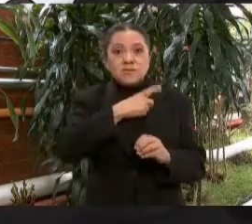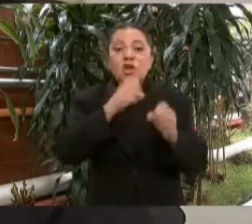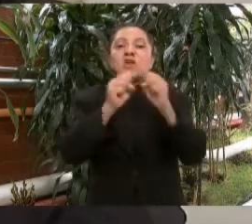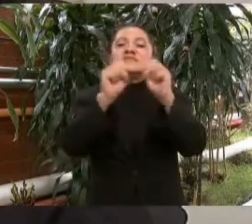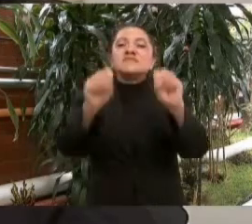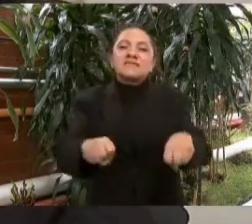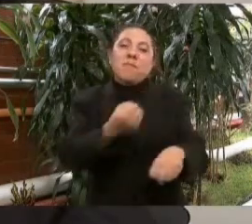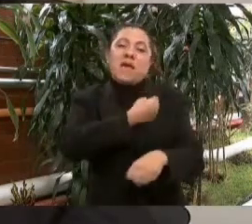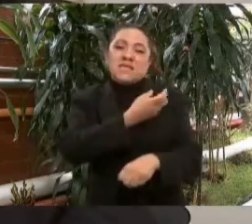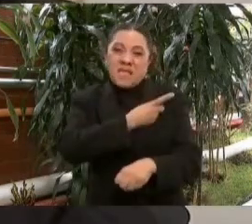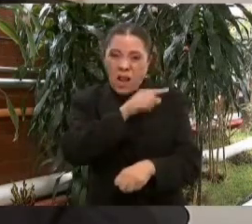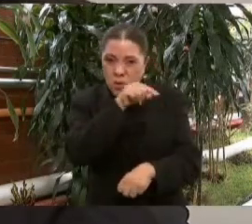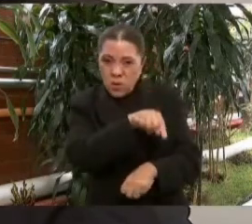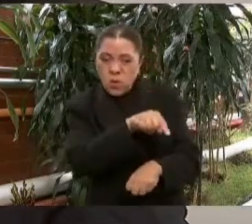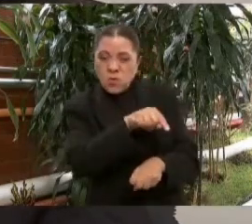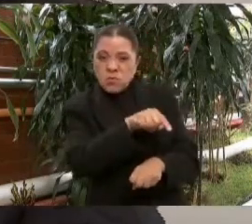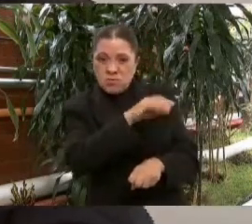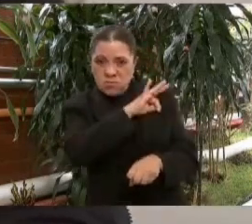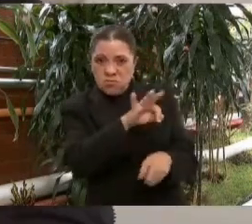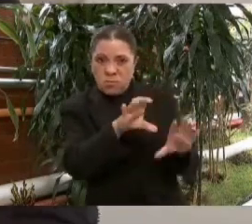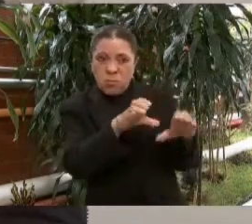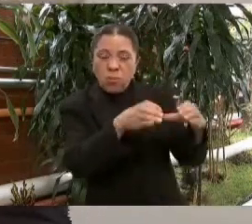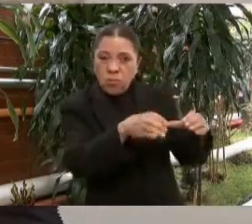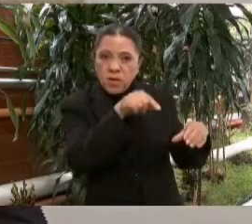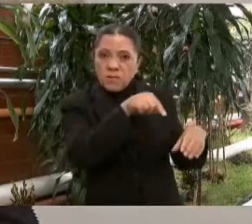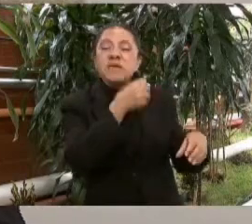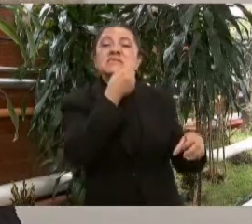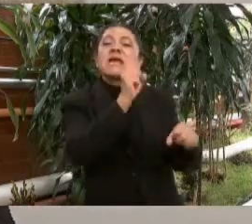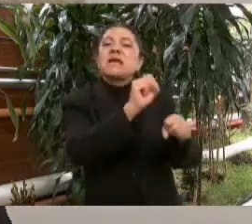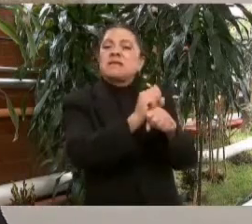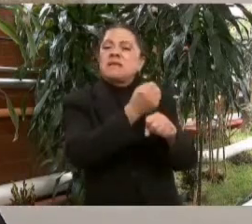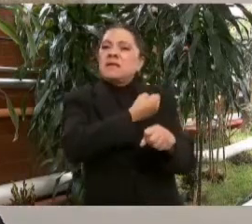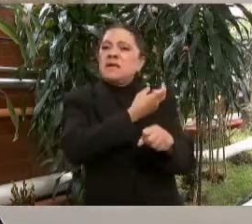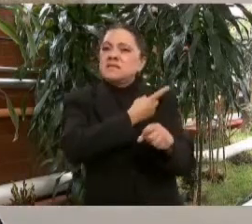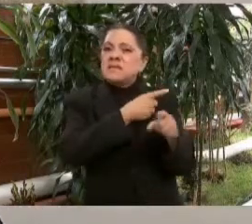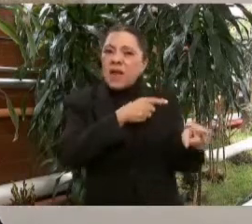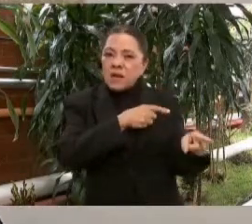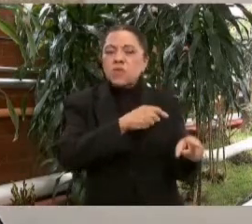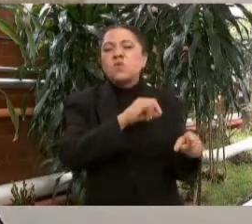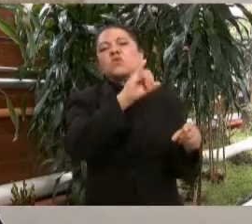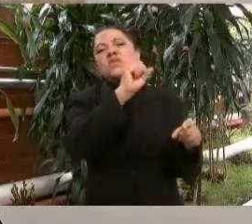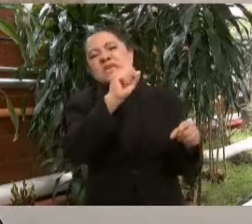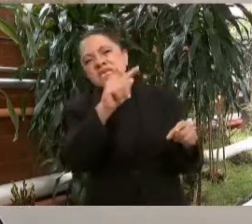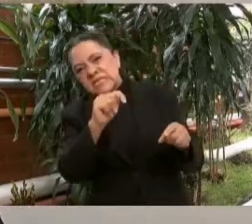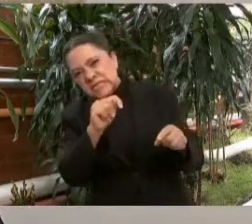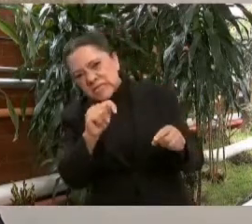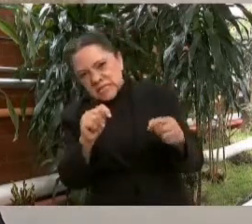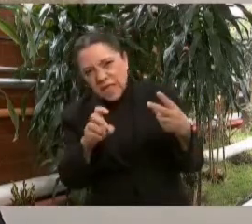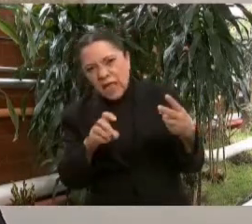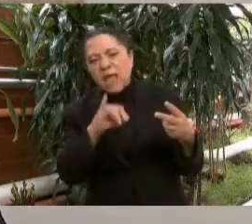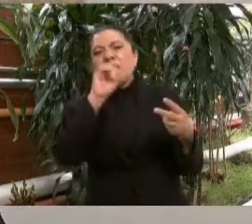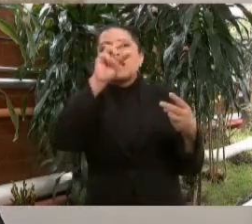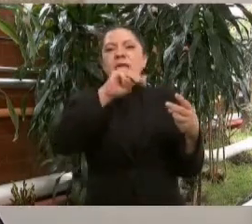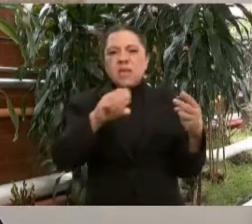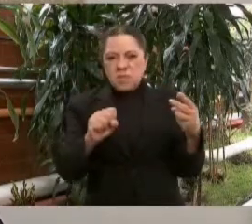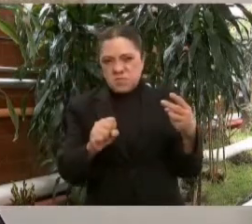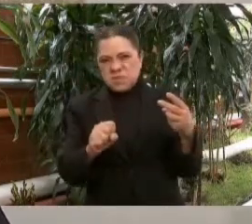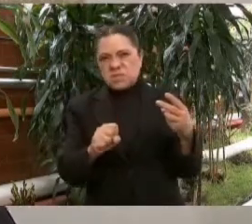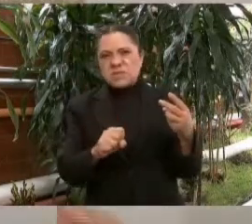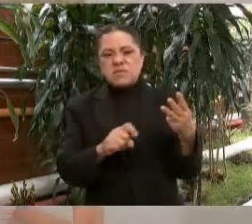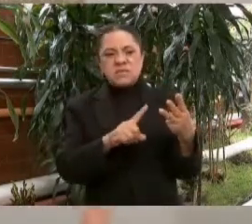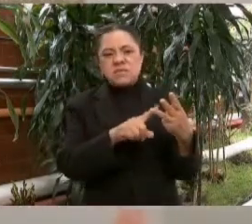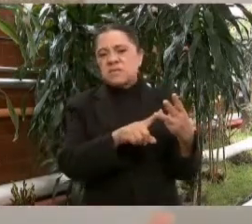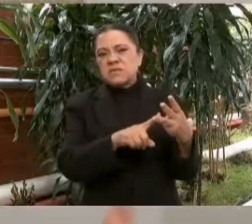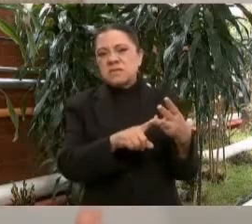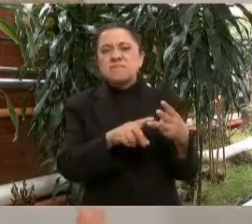de la Secretaría de Salud, del Issste, del Seguro, sino